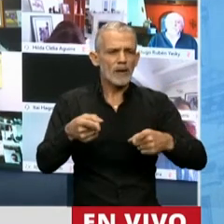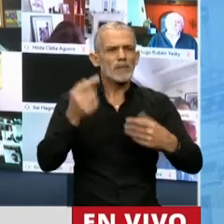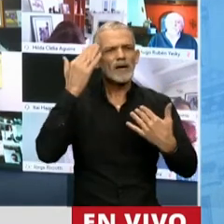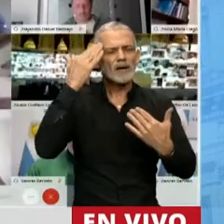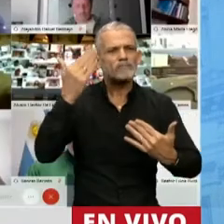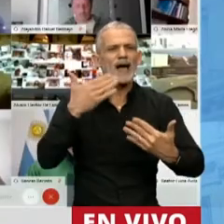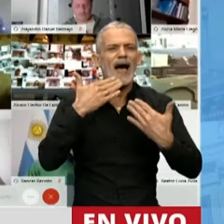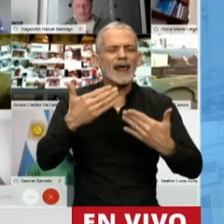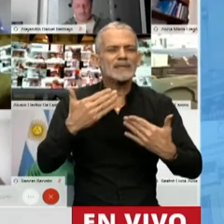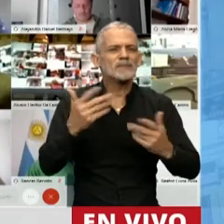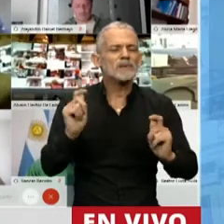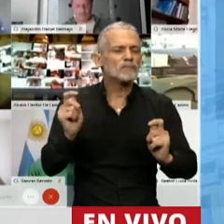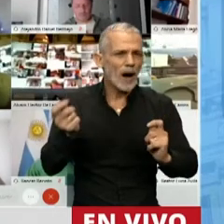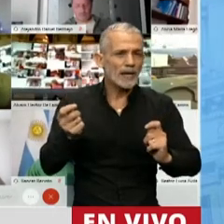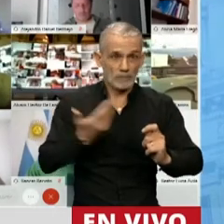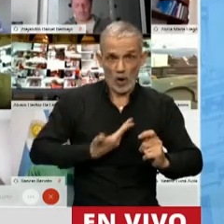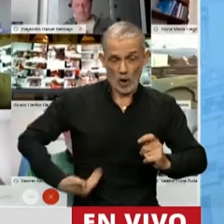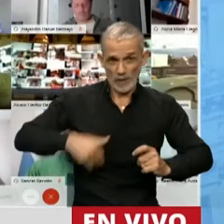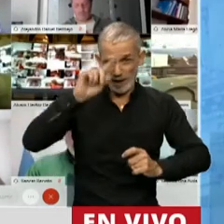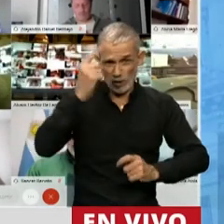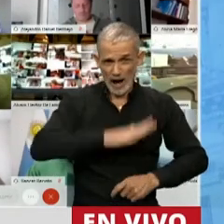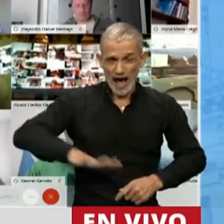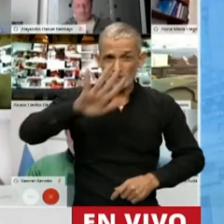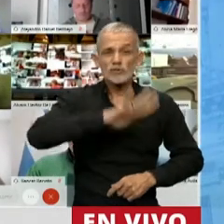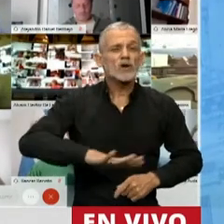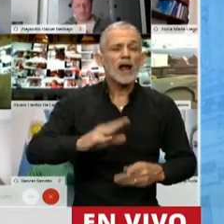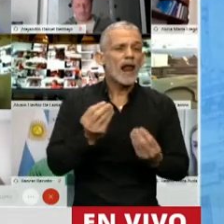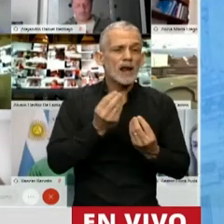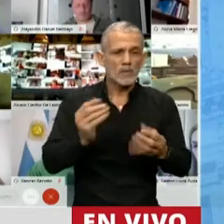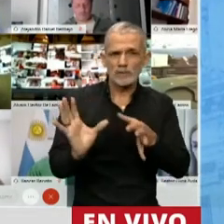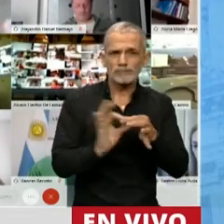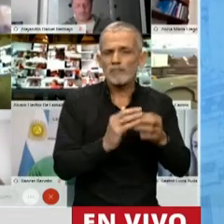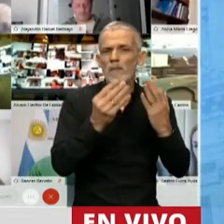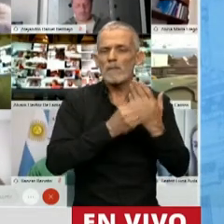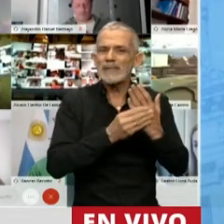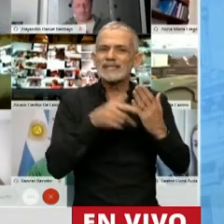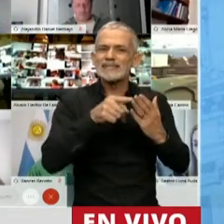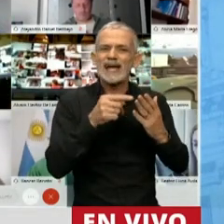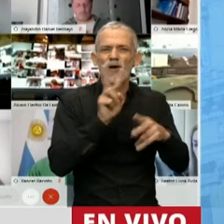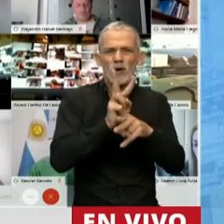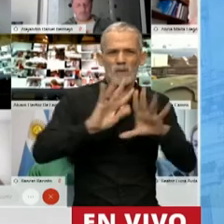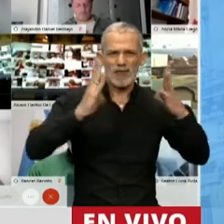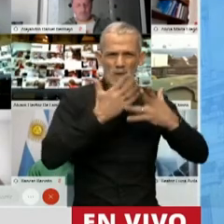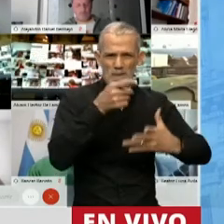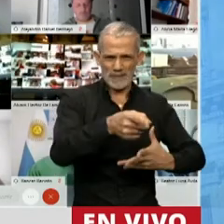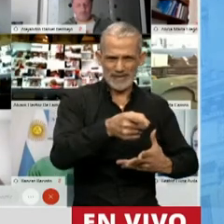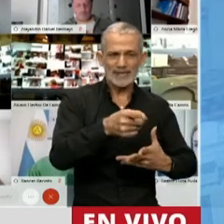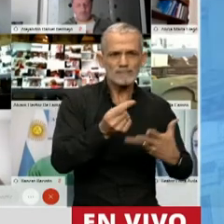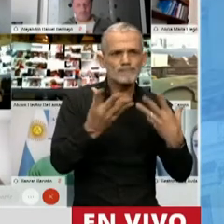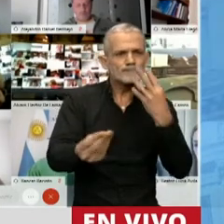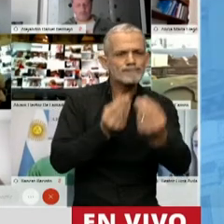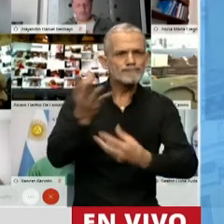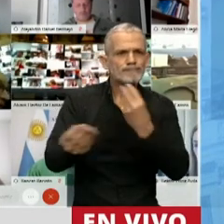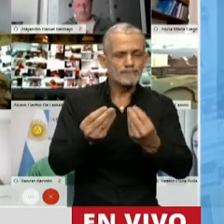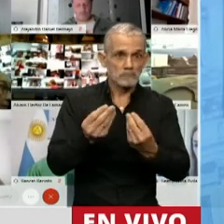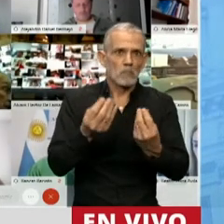el agradecimiento al gobierno nacional a través del Ministerio de Medio Ambiente que colaboró